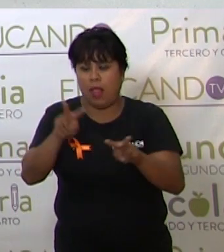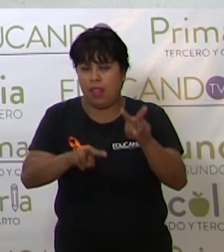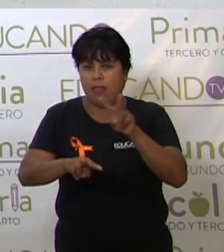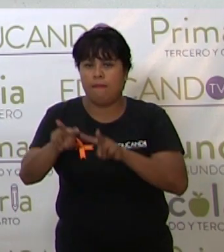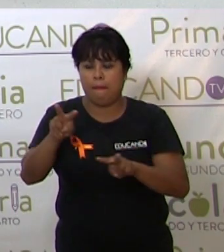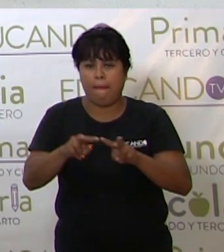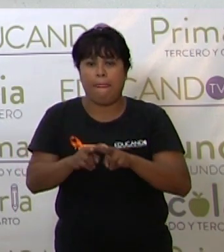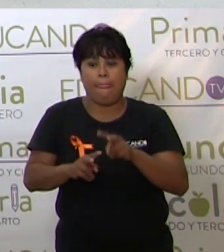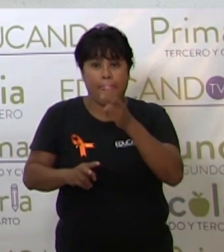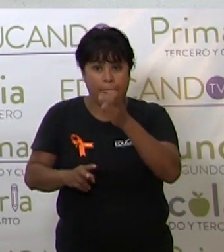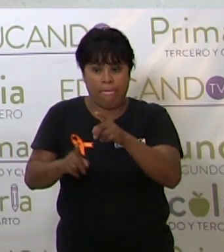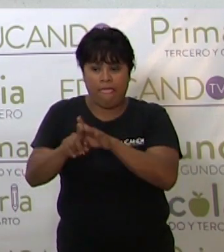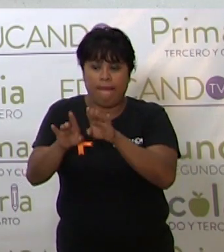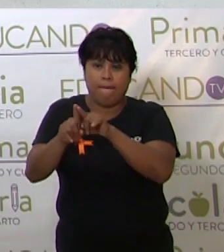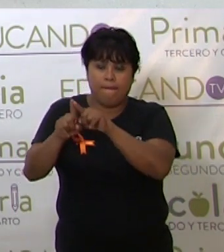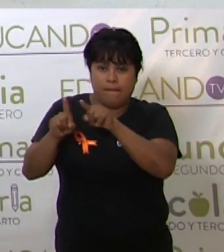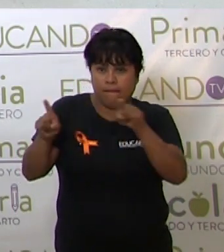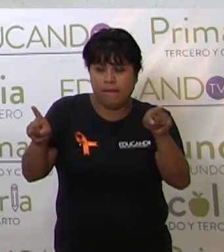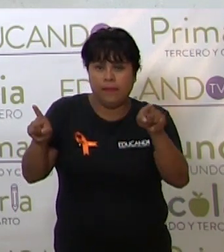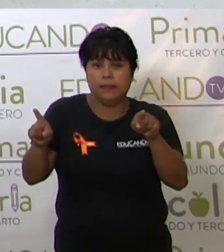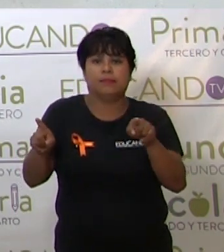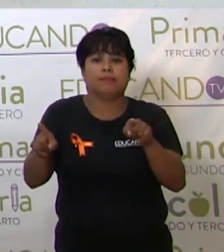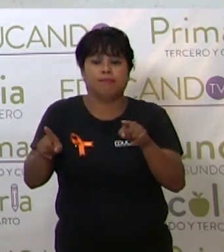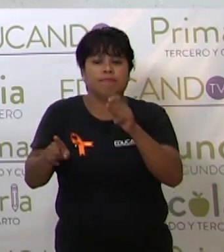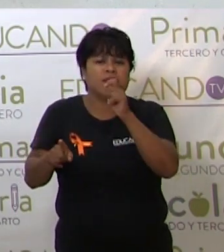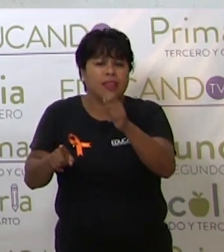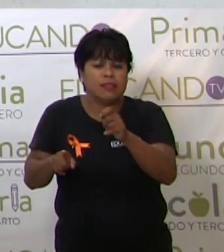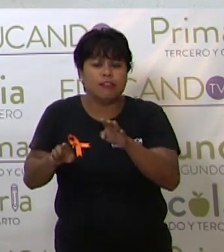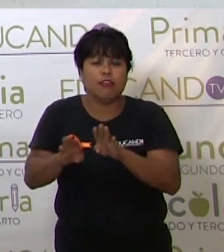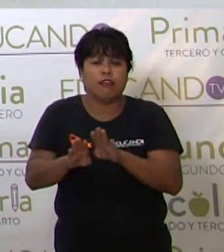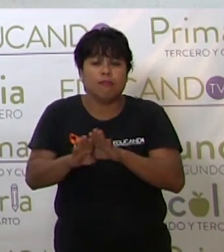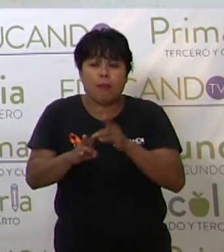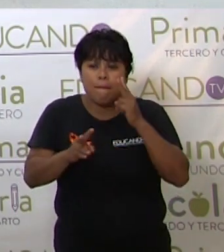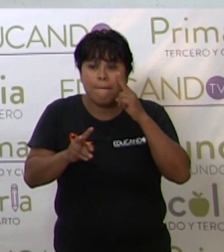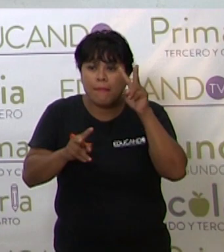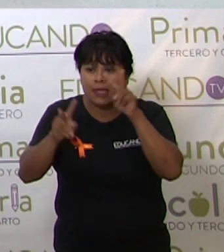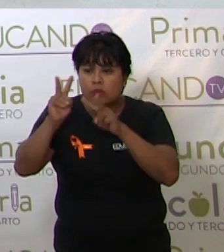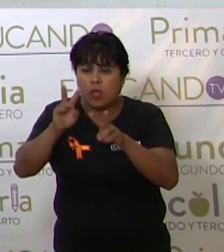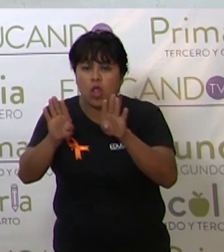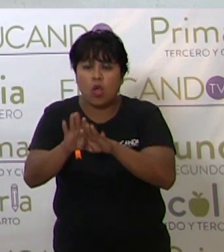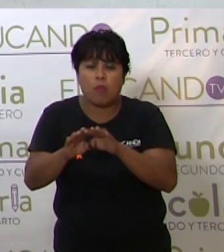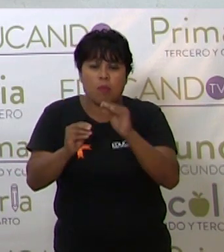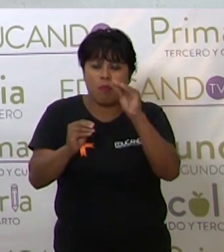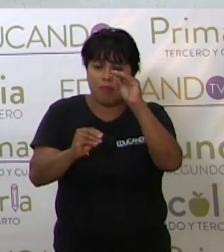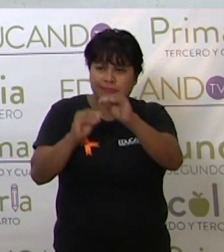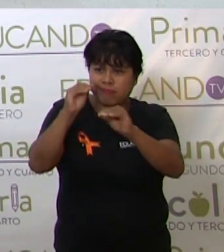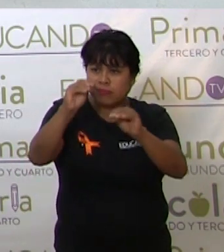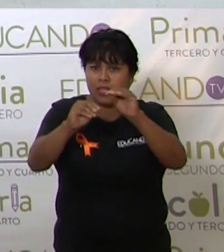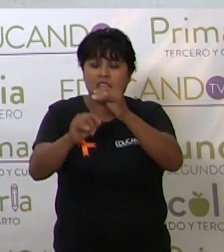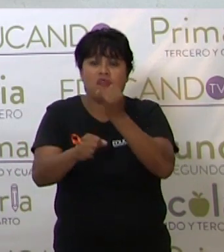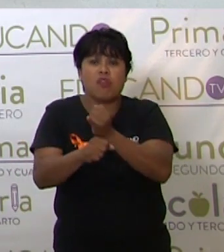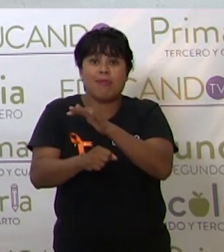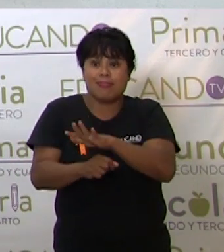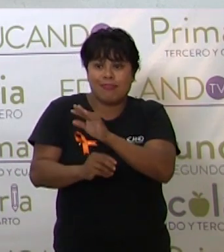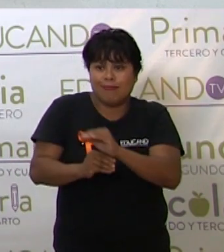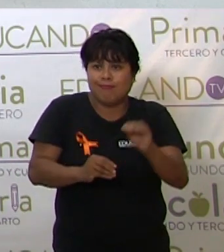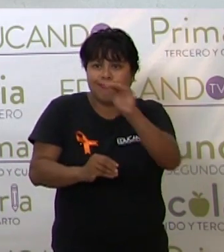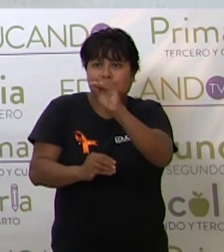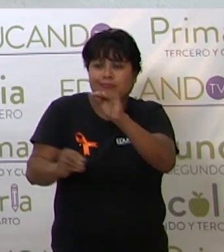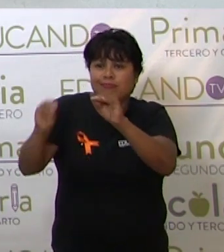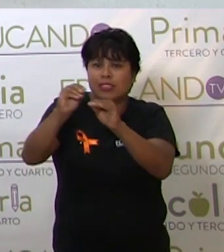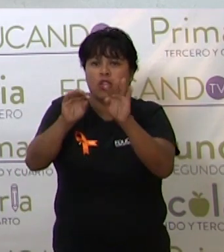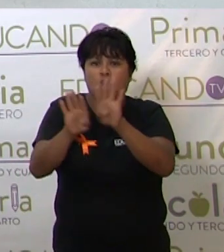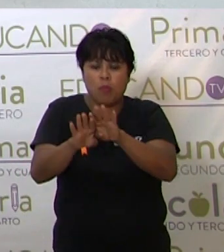Esta línea de tiempo es una forma visual de jerarquizar la información, de